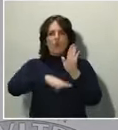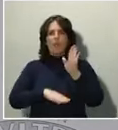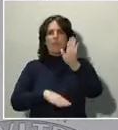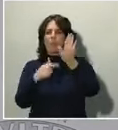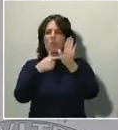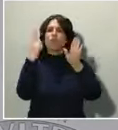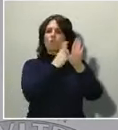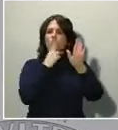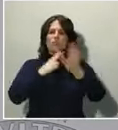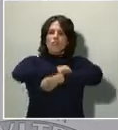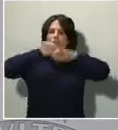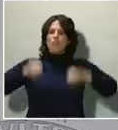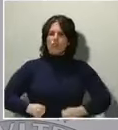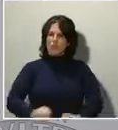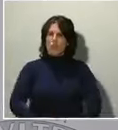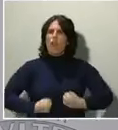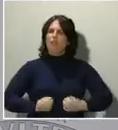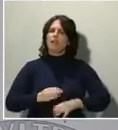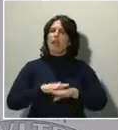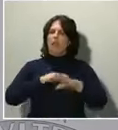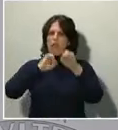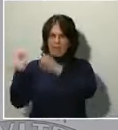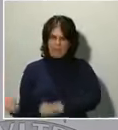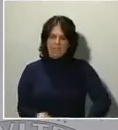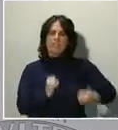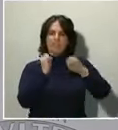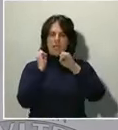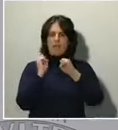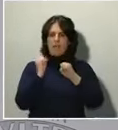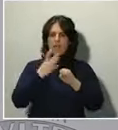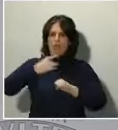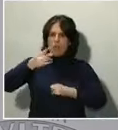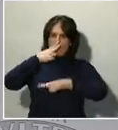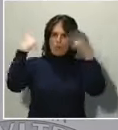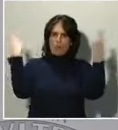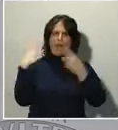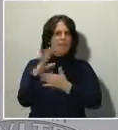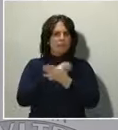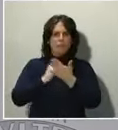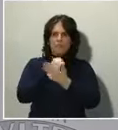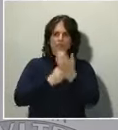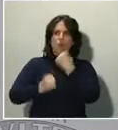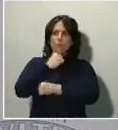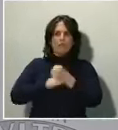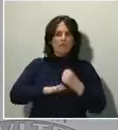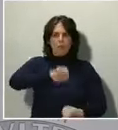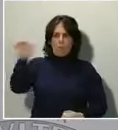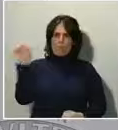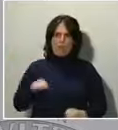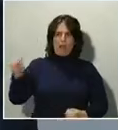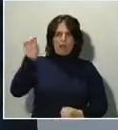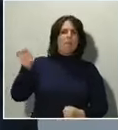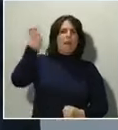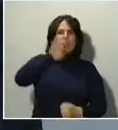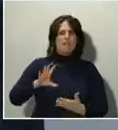de defensa de la deuda pública, del conjunto de las economías europeas. Vamos a una siguiente pregunta.